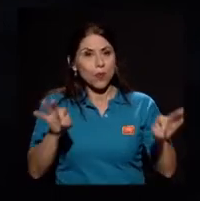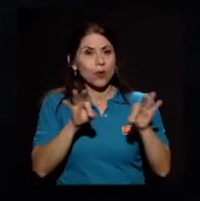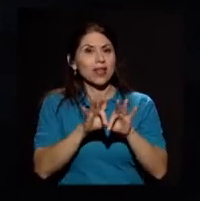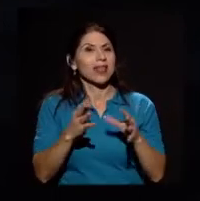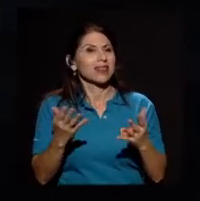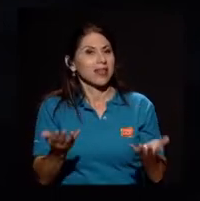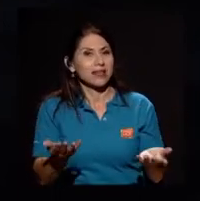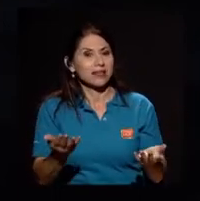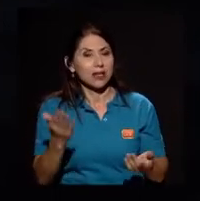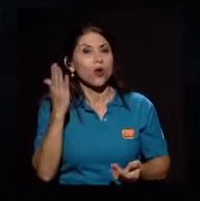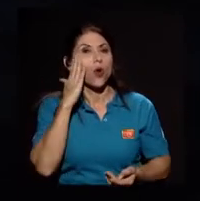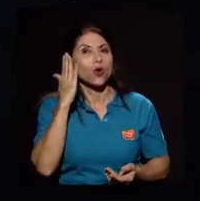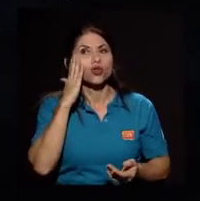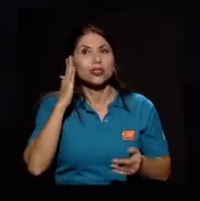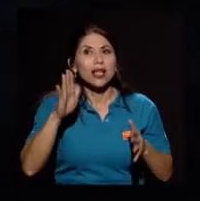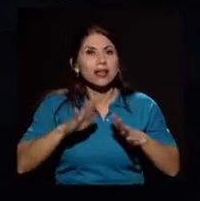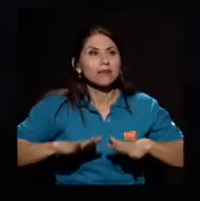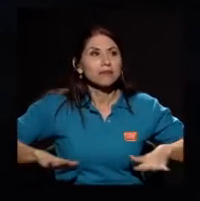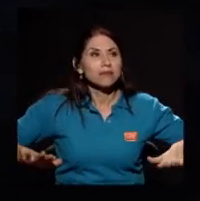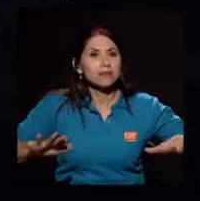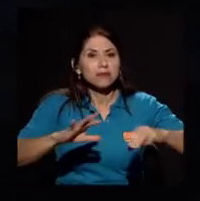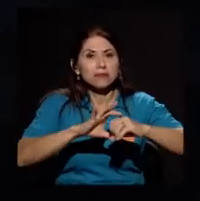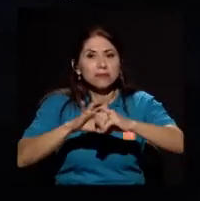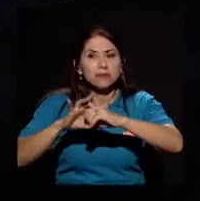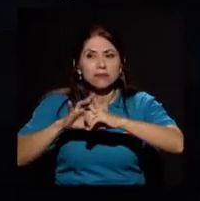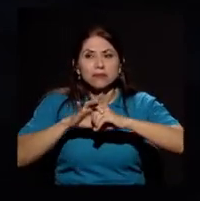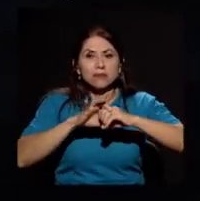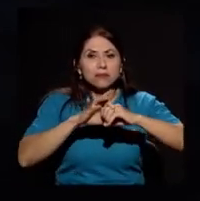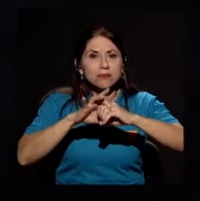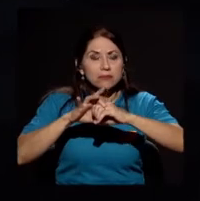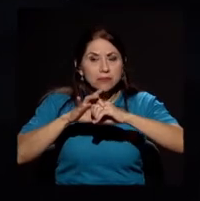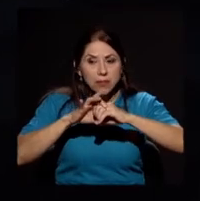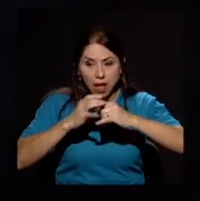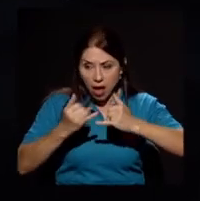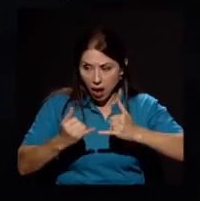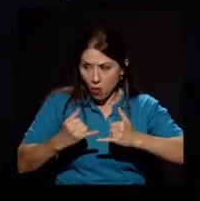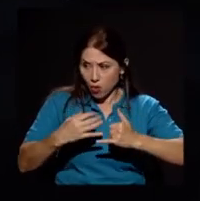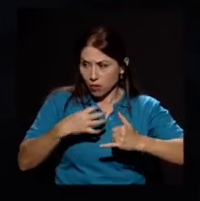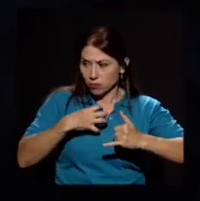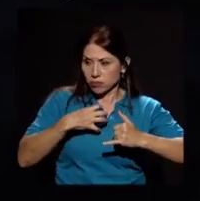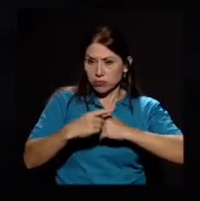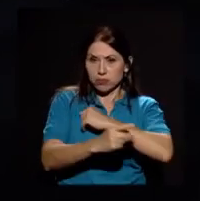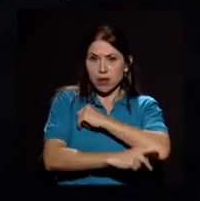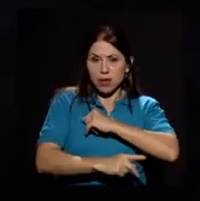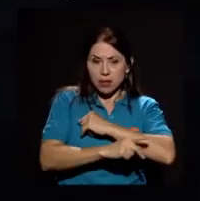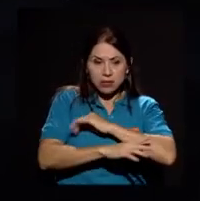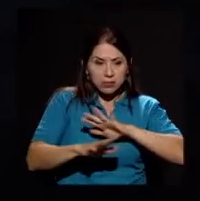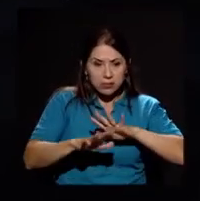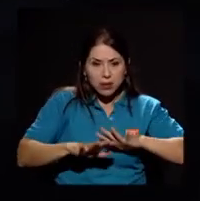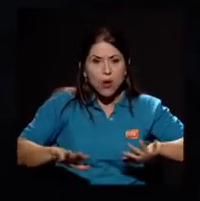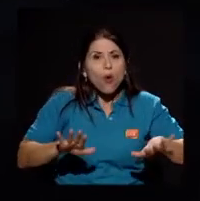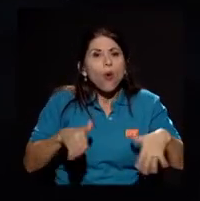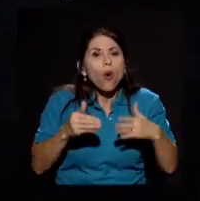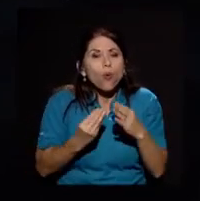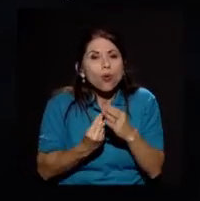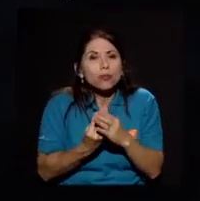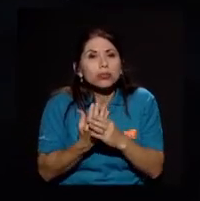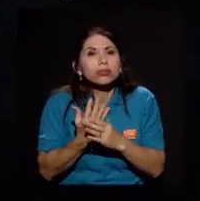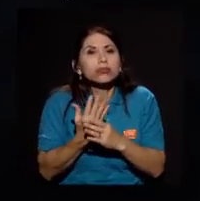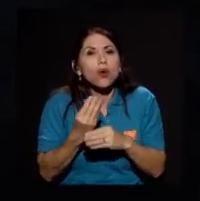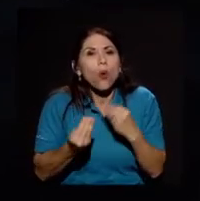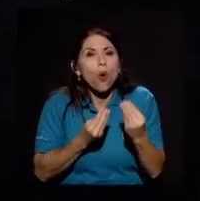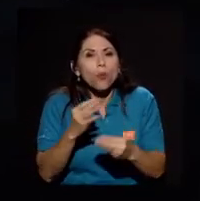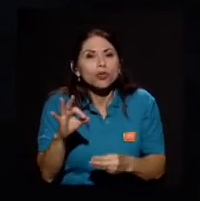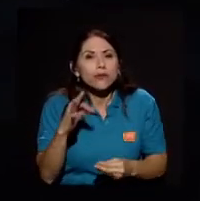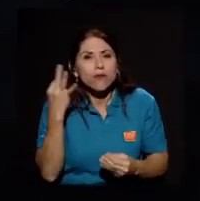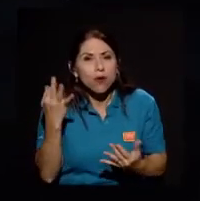conocer nuestro territorio, cómo nació, cómo se formó cómo es que ahora estamos disfrutando de este país, por ejemplo que de vez en cuando nos